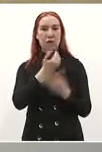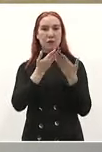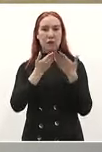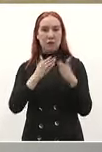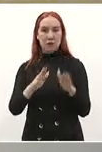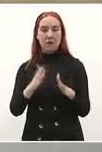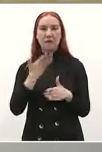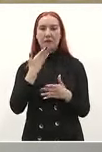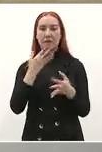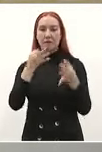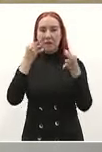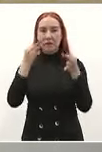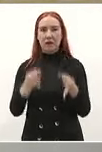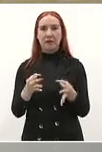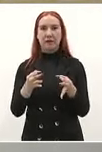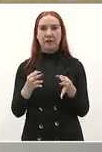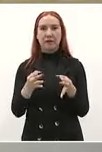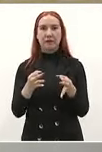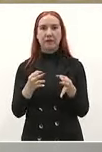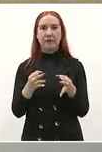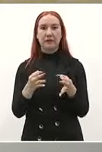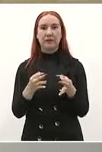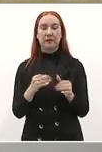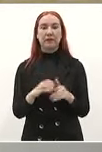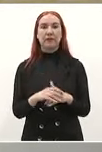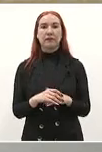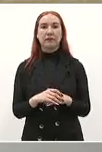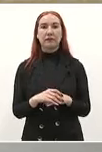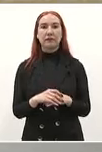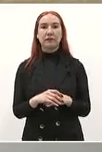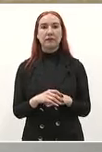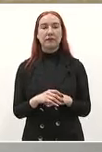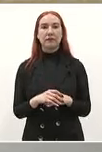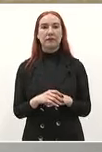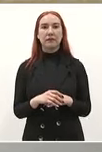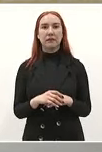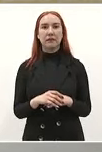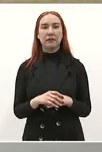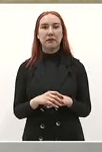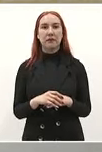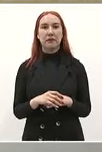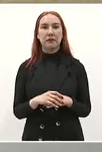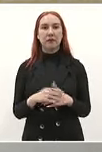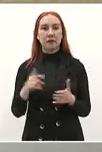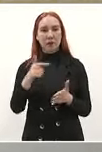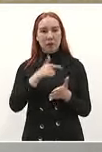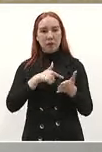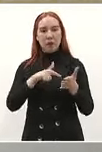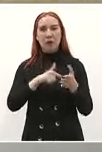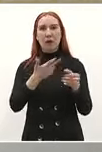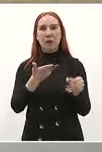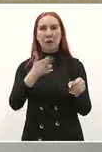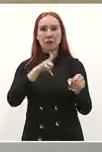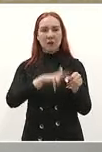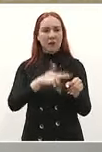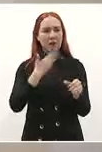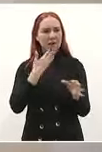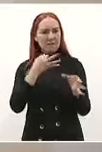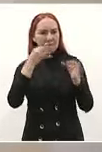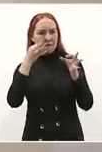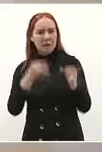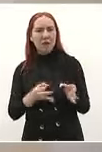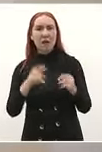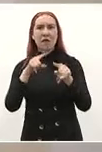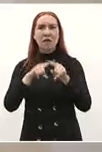que se tenga en buen estado los centros de salud unidades médicas